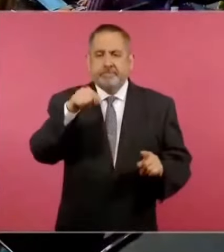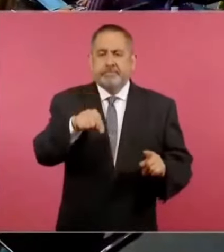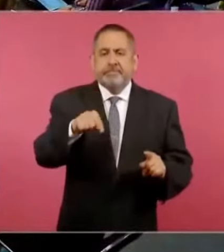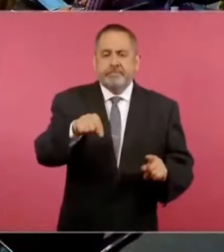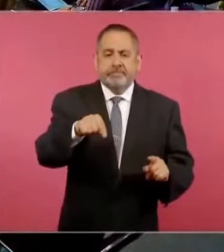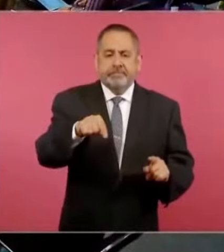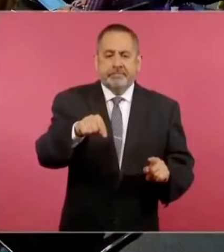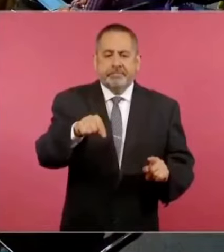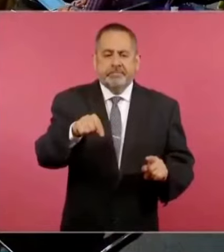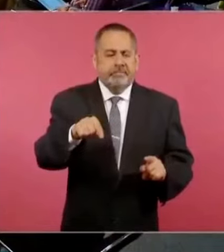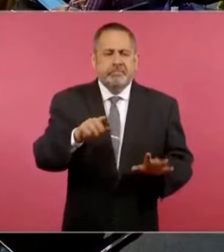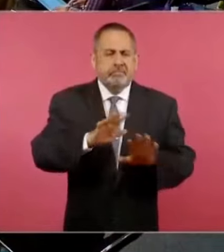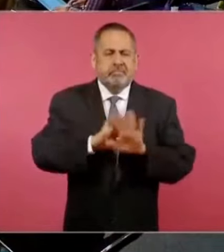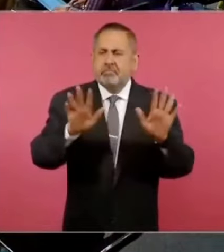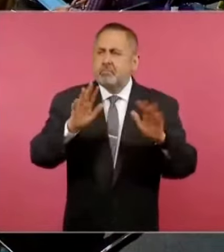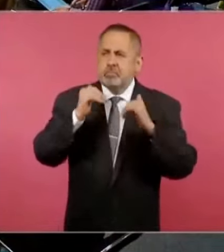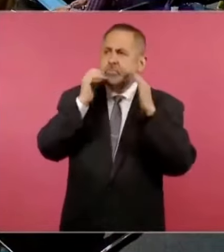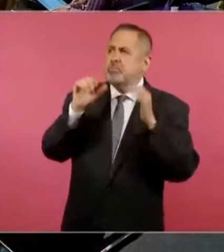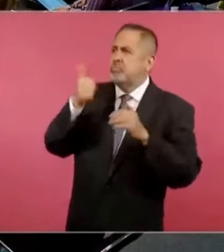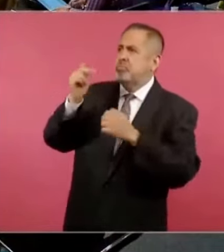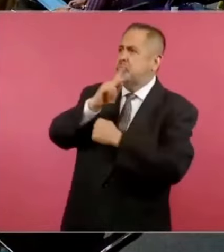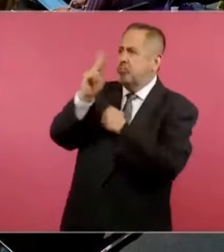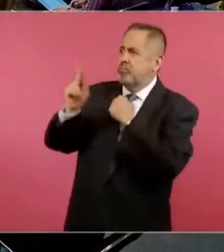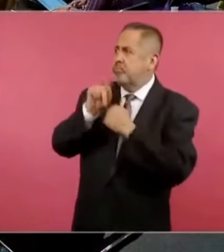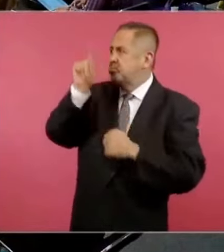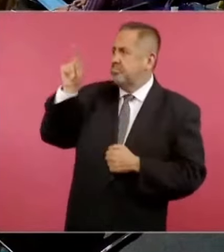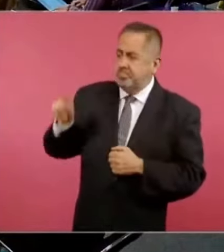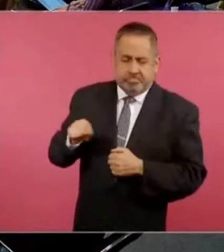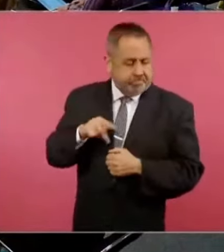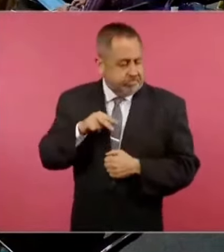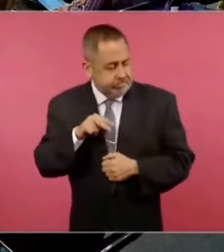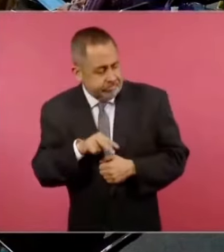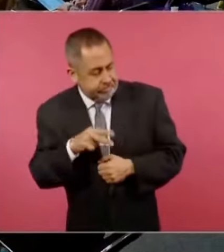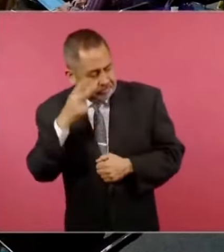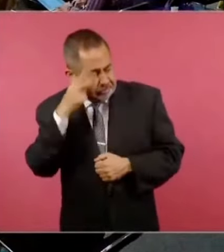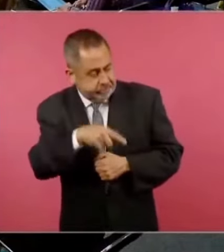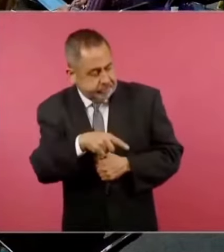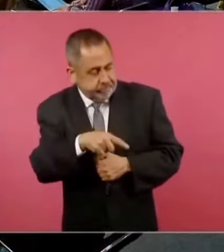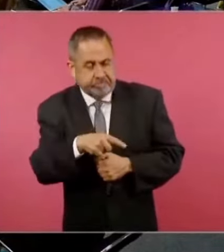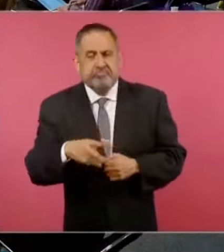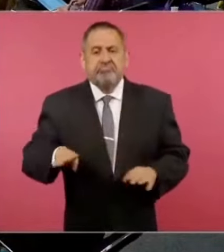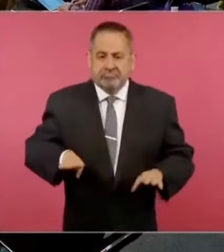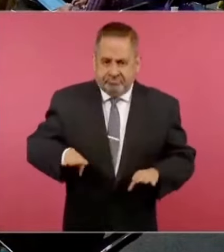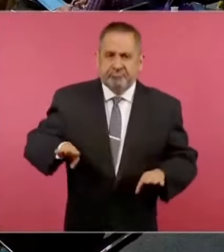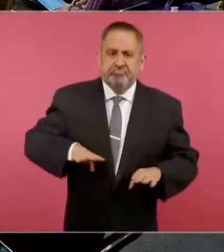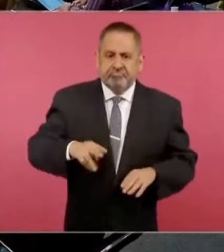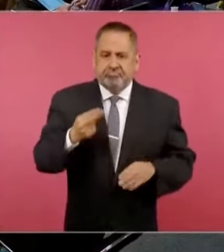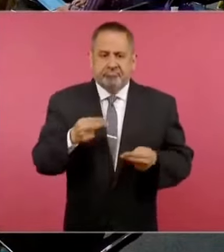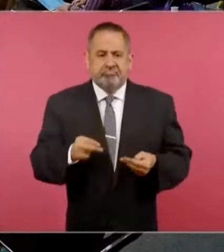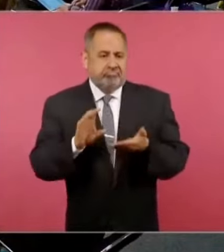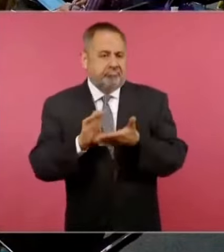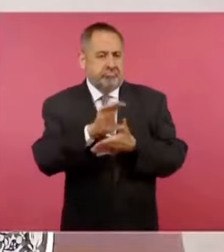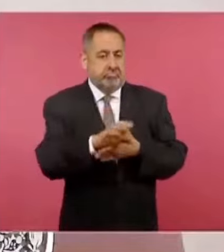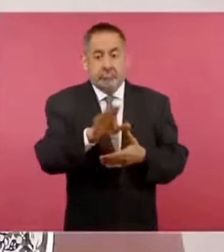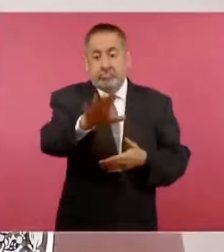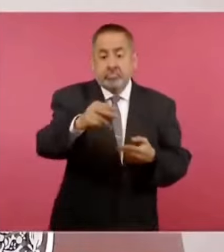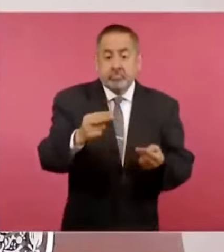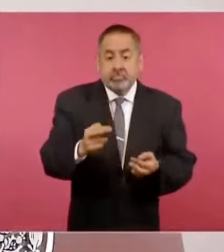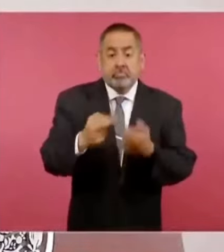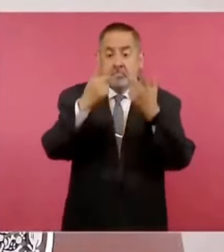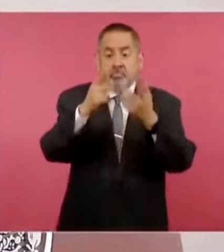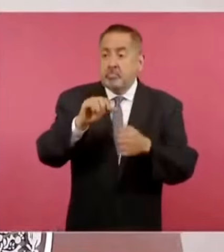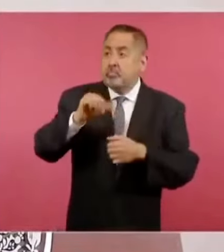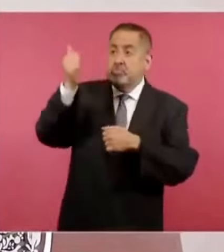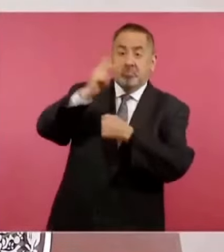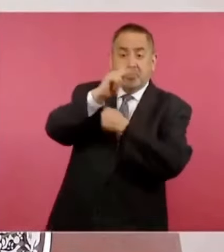para cualquier país extranjero, para las inversiones. Bueno, tenemos récord en inversiones